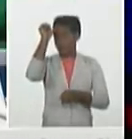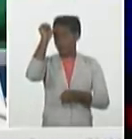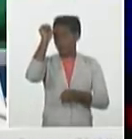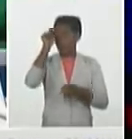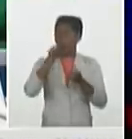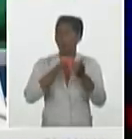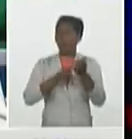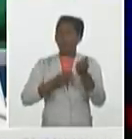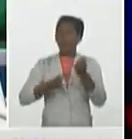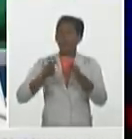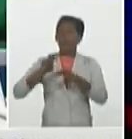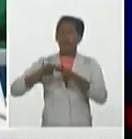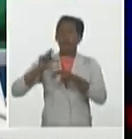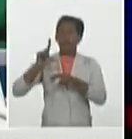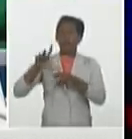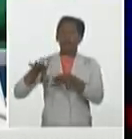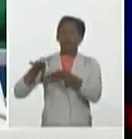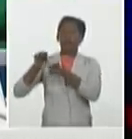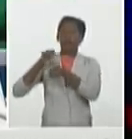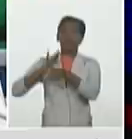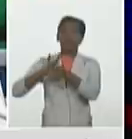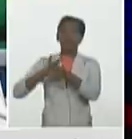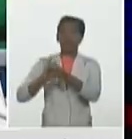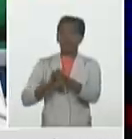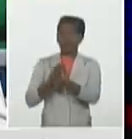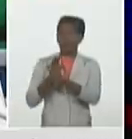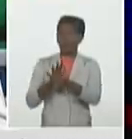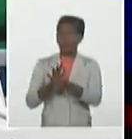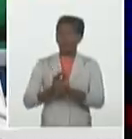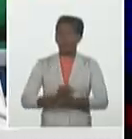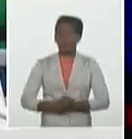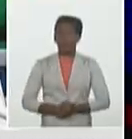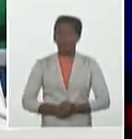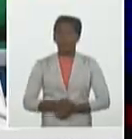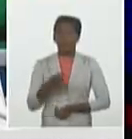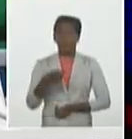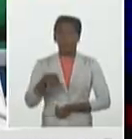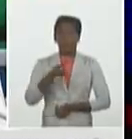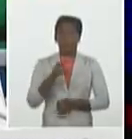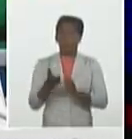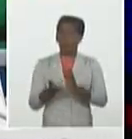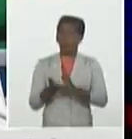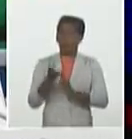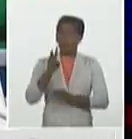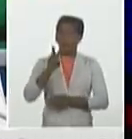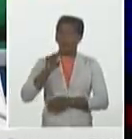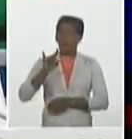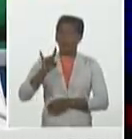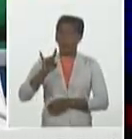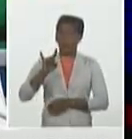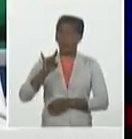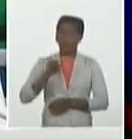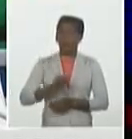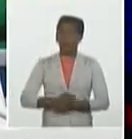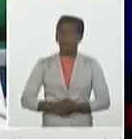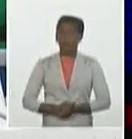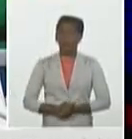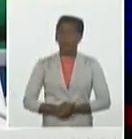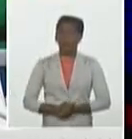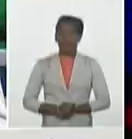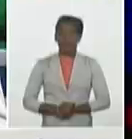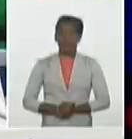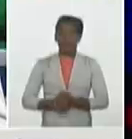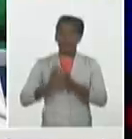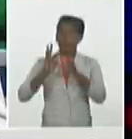Olimpí ayer incrementamos en 29 casos más que el día anterior la cifra de autóctonos